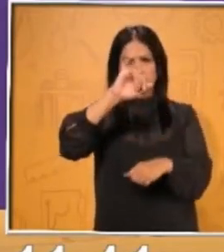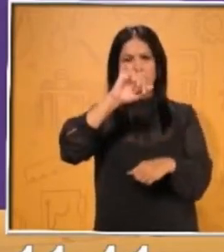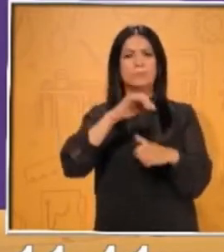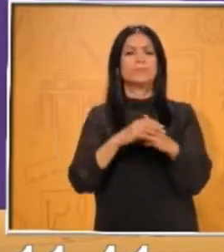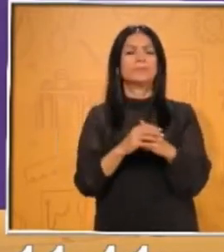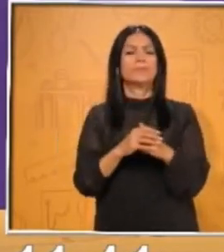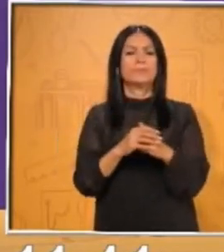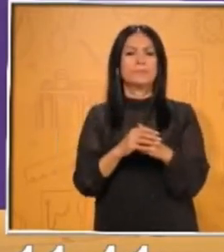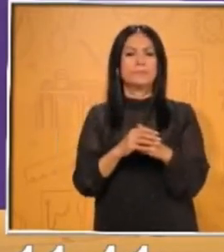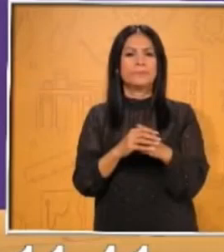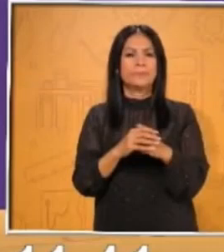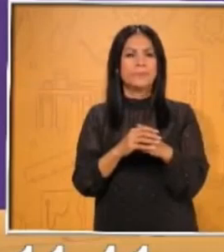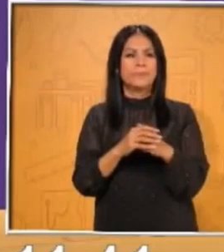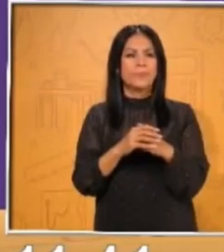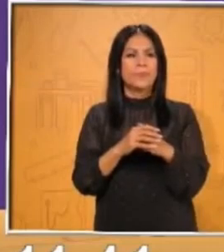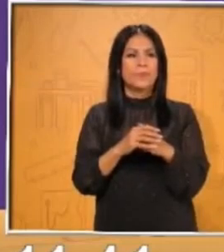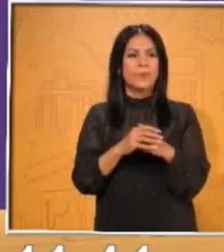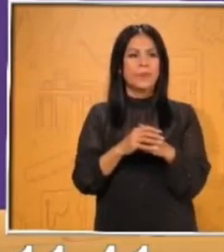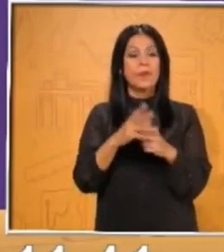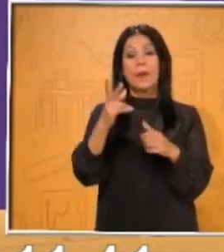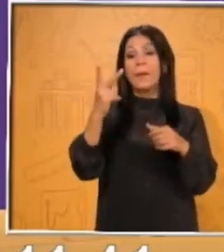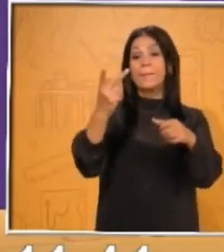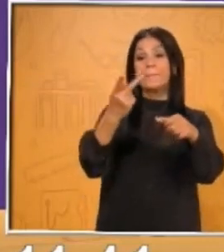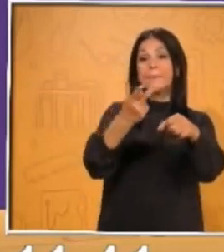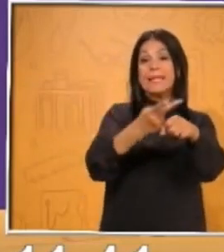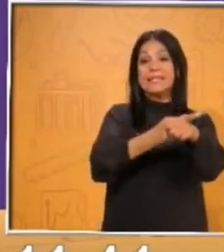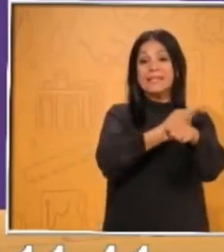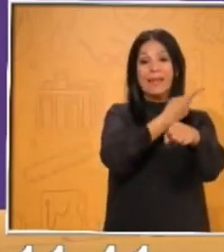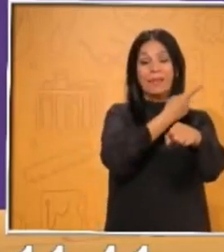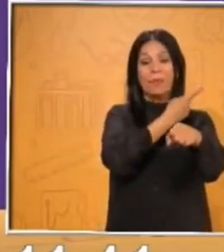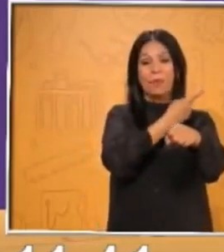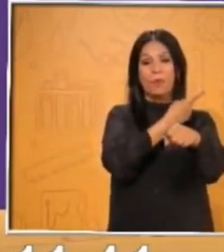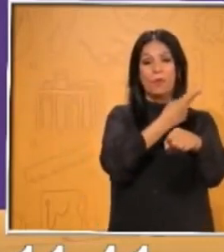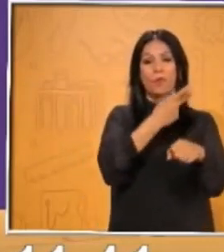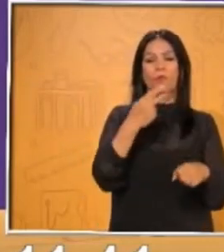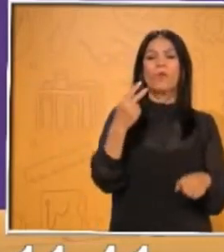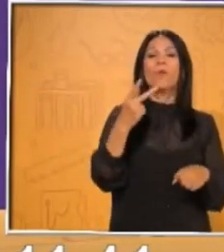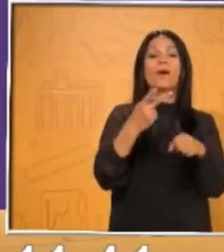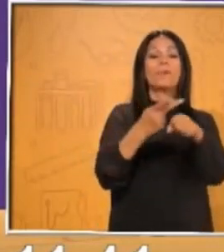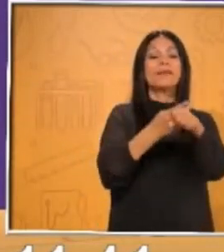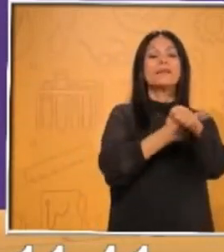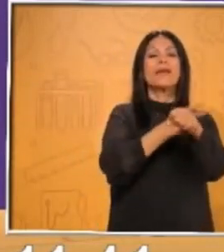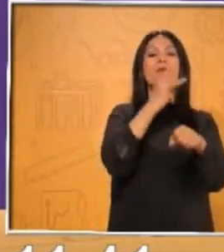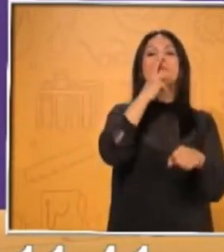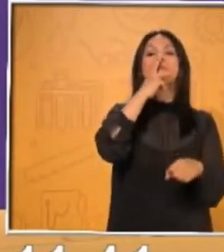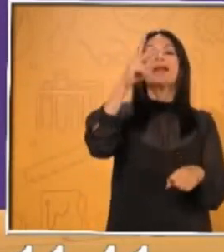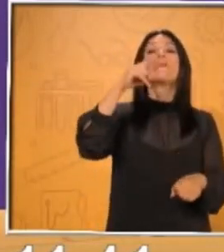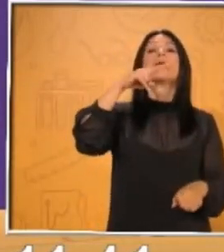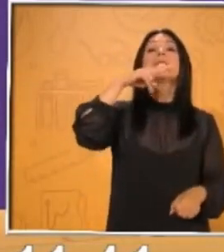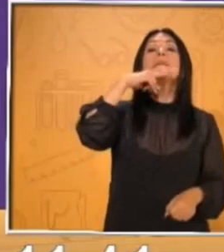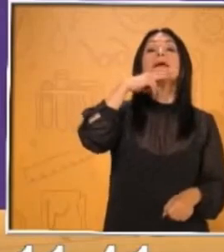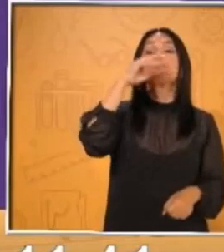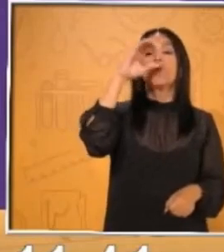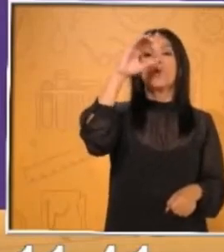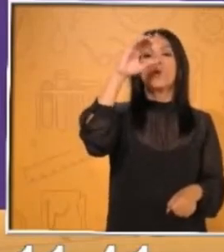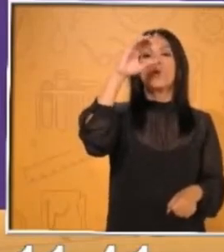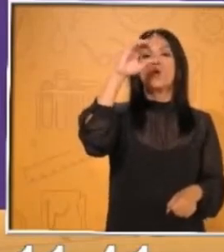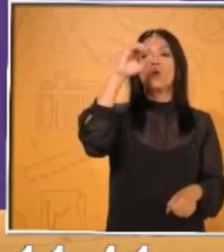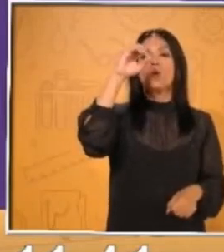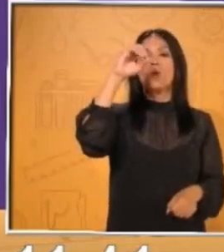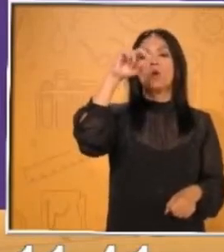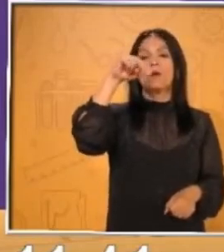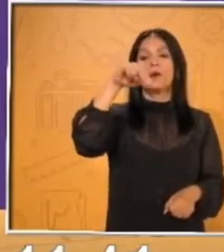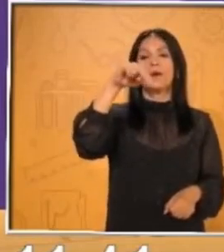conceder. Si lo pongo en pretérito, es concedió. Presente es concede.